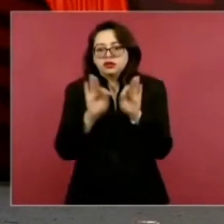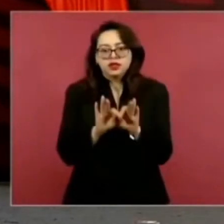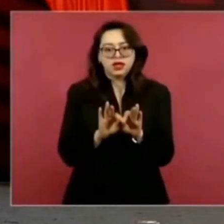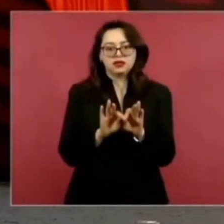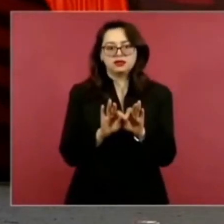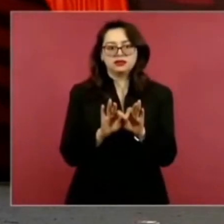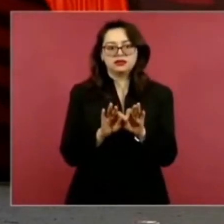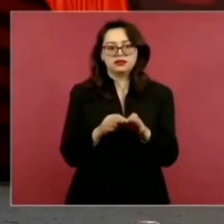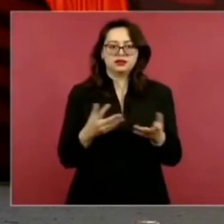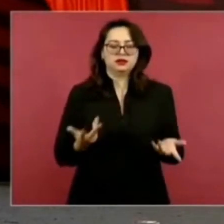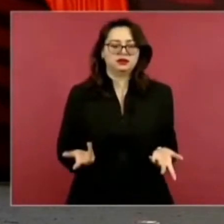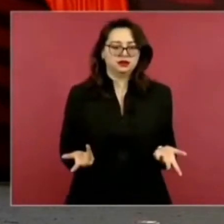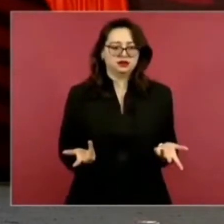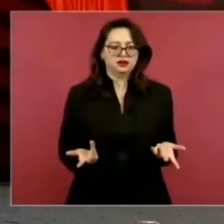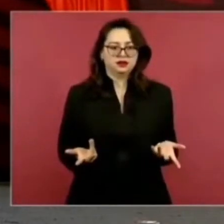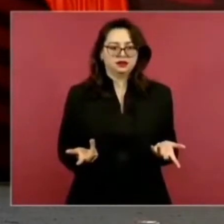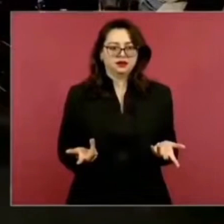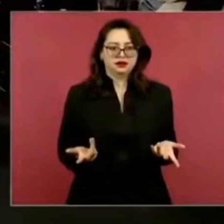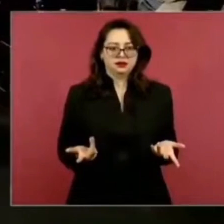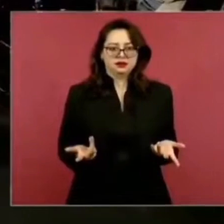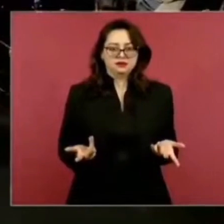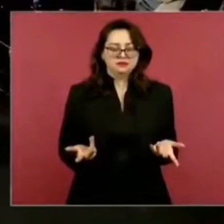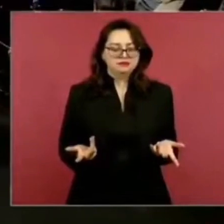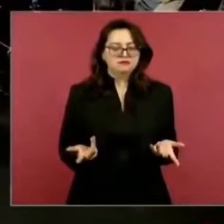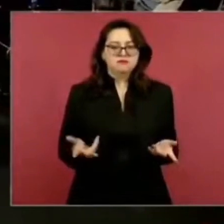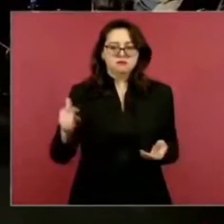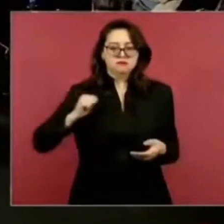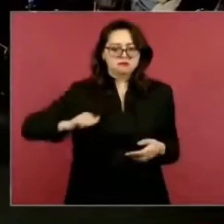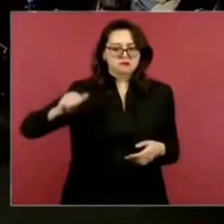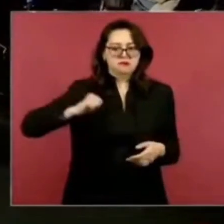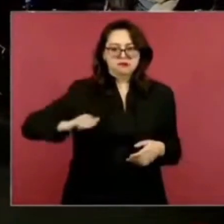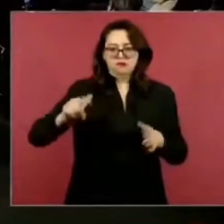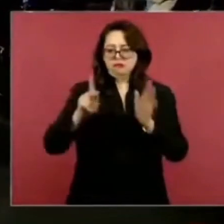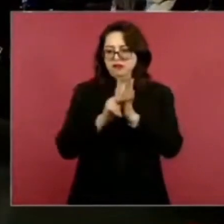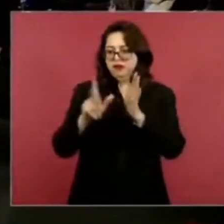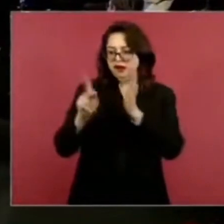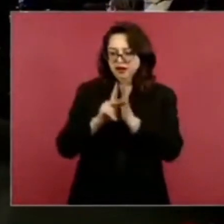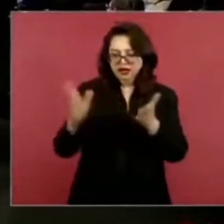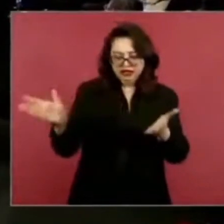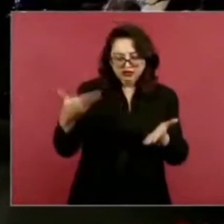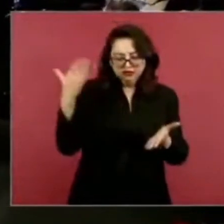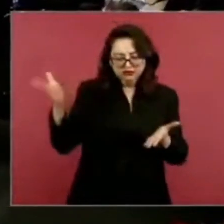Y sí, esto es… Hay… en el libro de